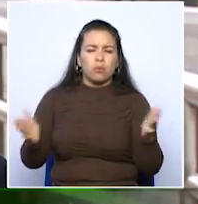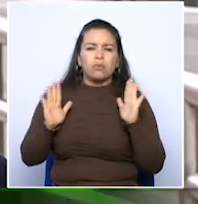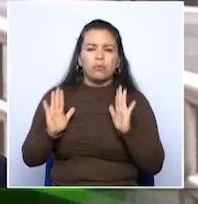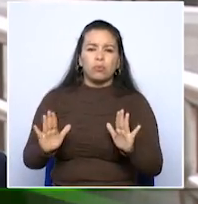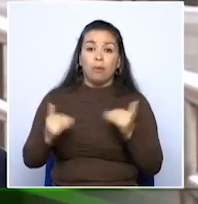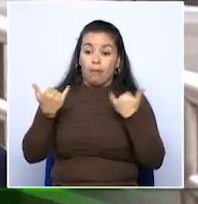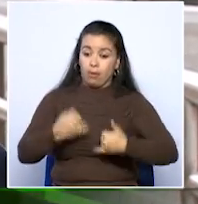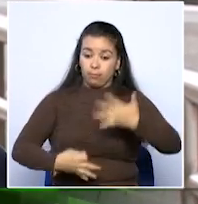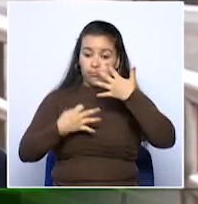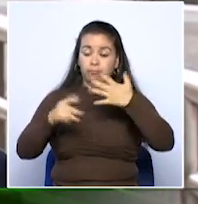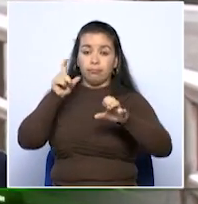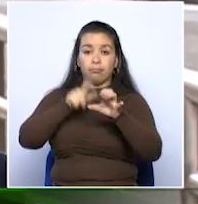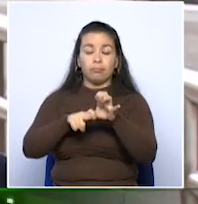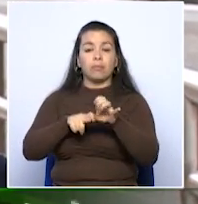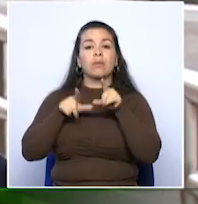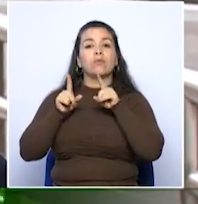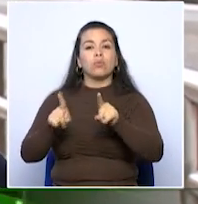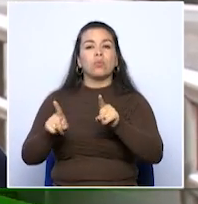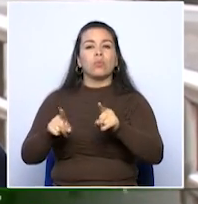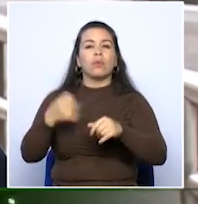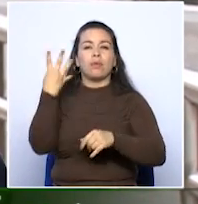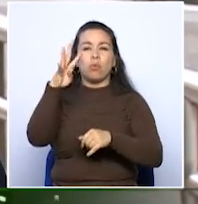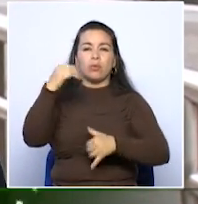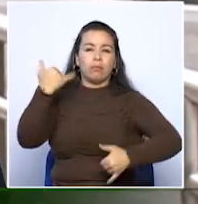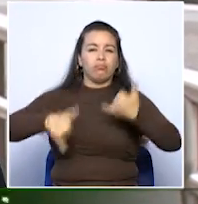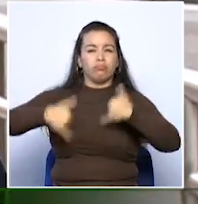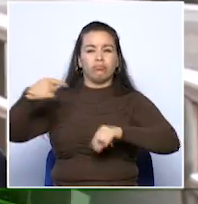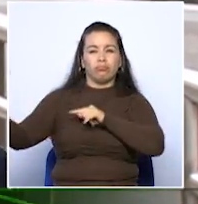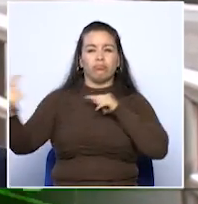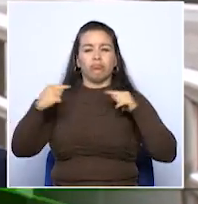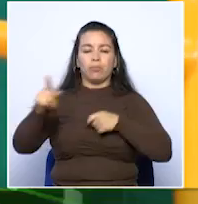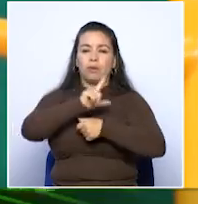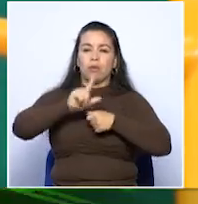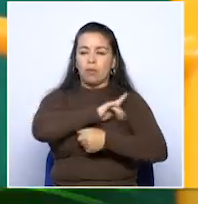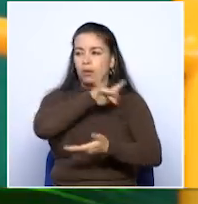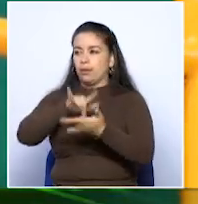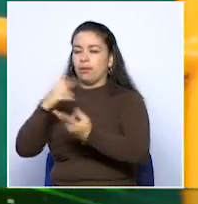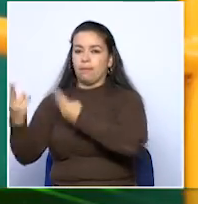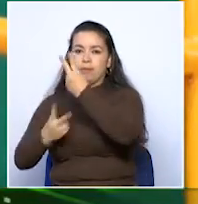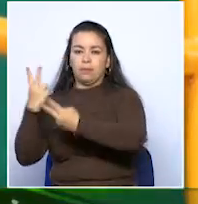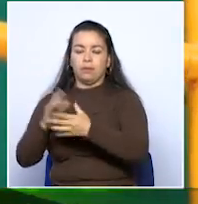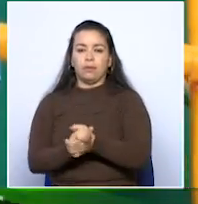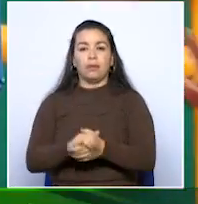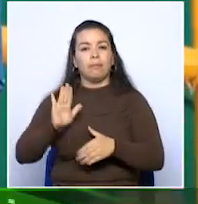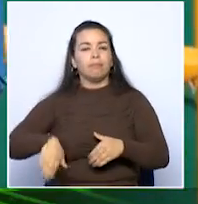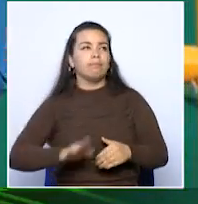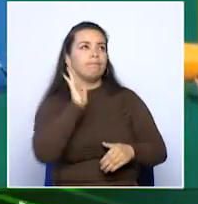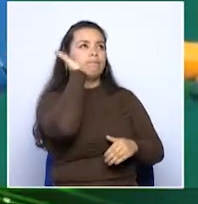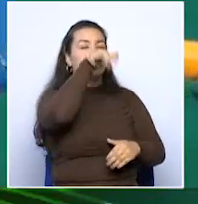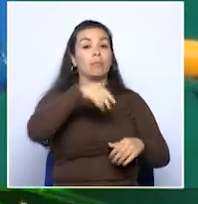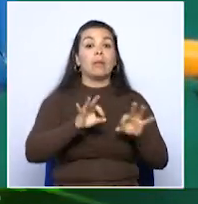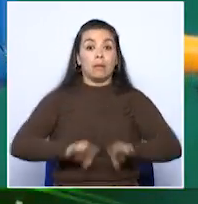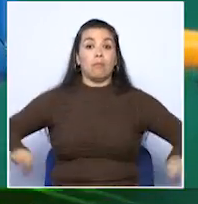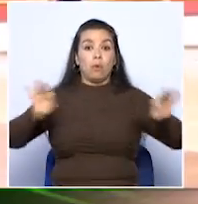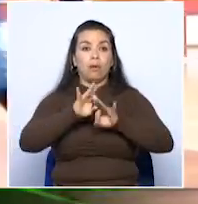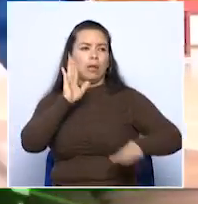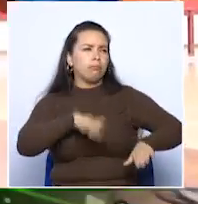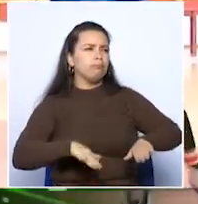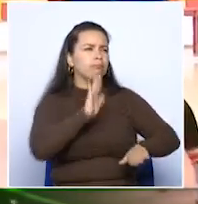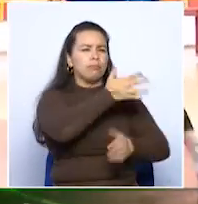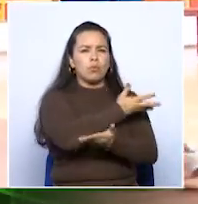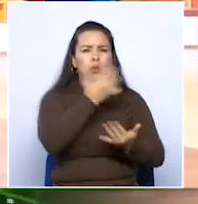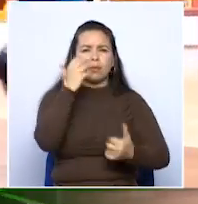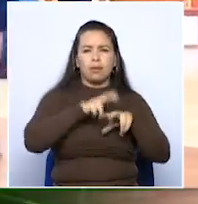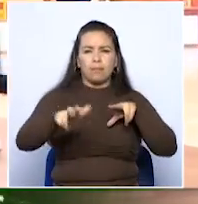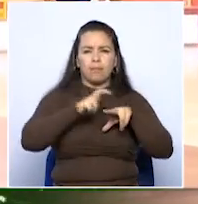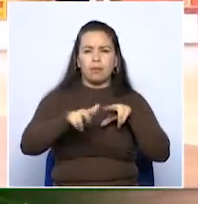octavo equipo, o sea que son 14 partidos de local, 14 partidos de visitante. El baloncesto mantiene un importante número de aficionados manizaleños, quienes